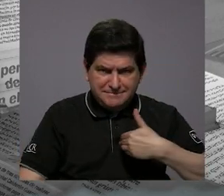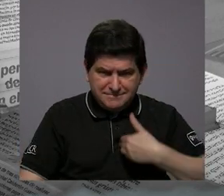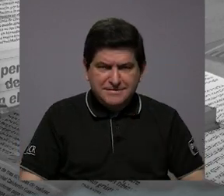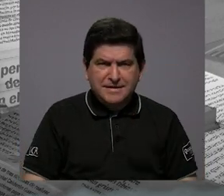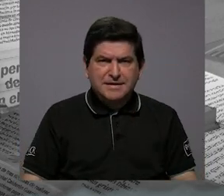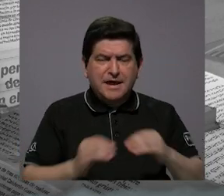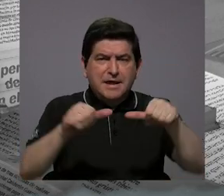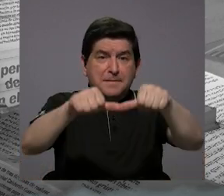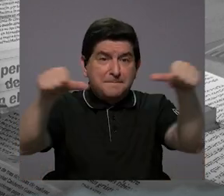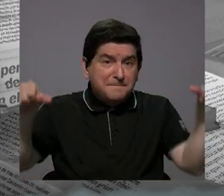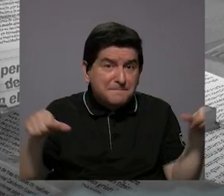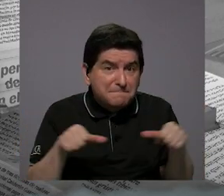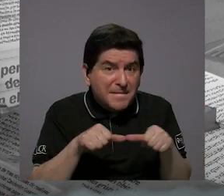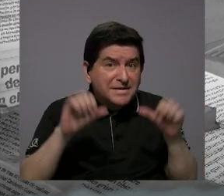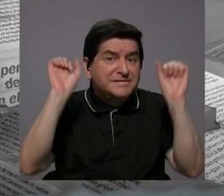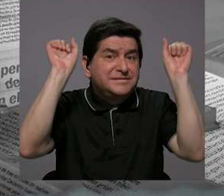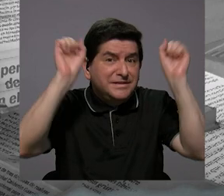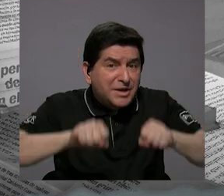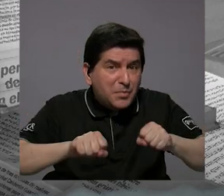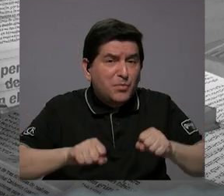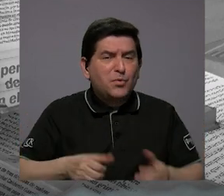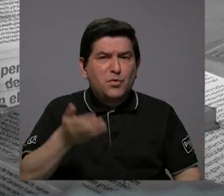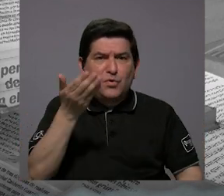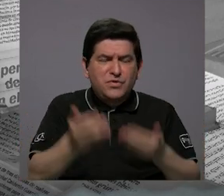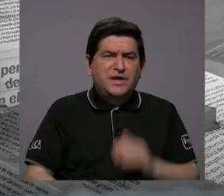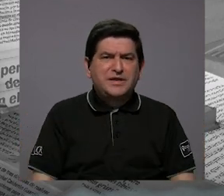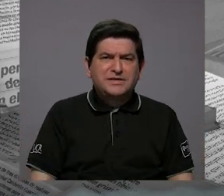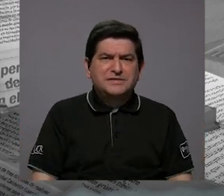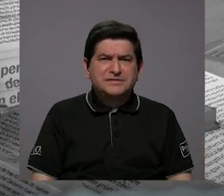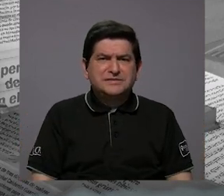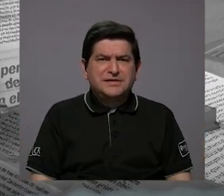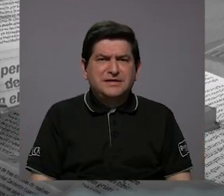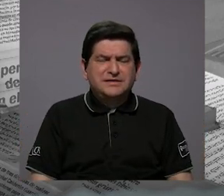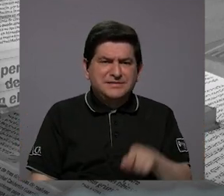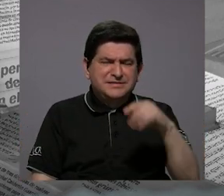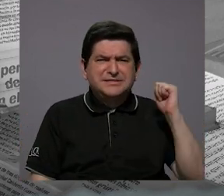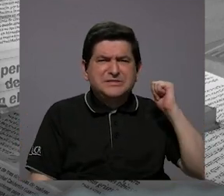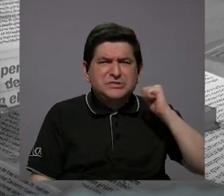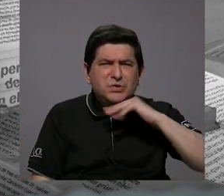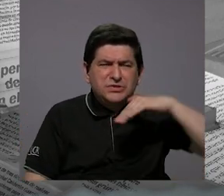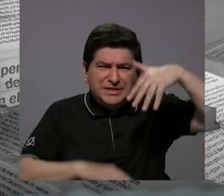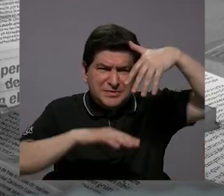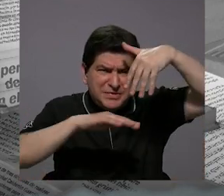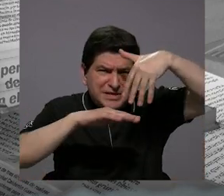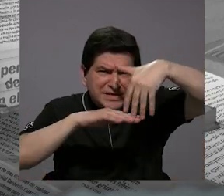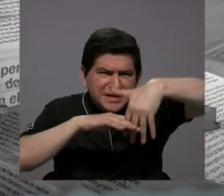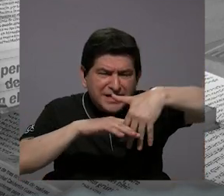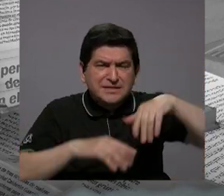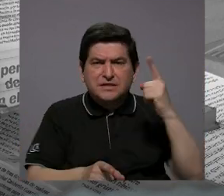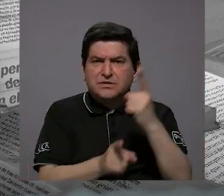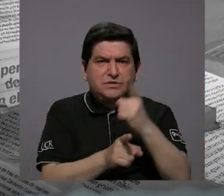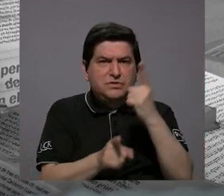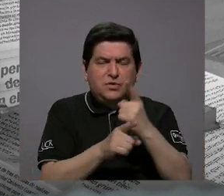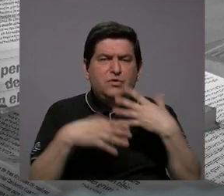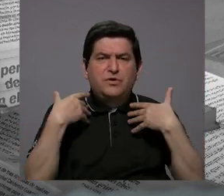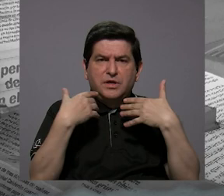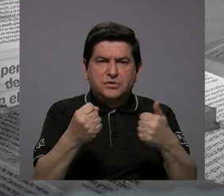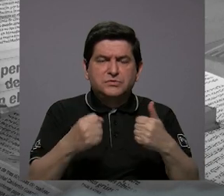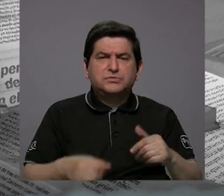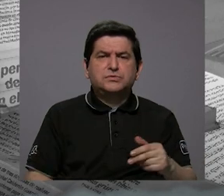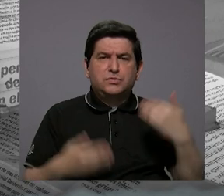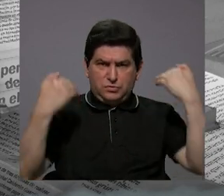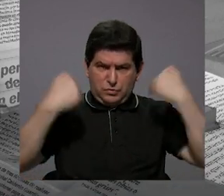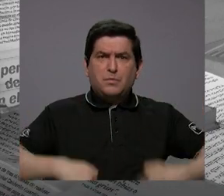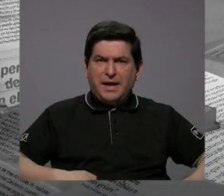más áreas donde se puede dar filtraciones de contaminantes que no son aptos para la salud